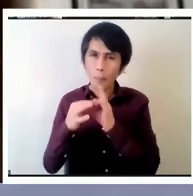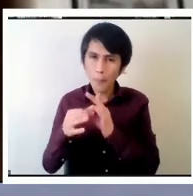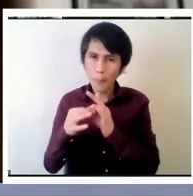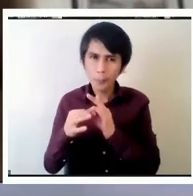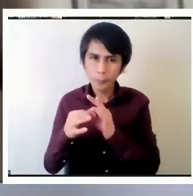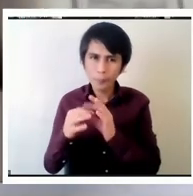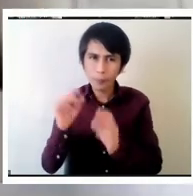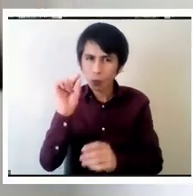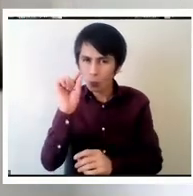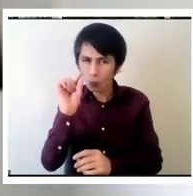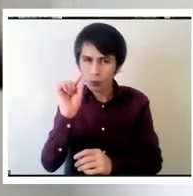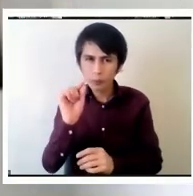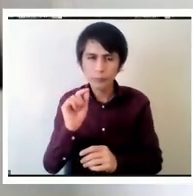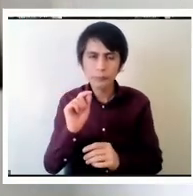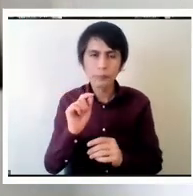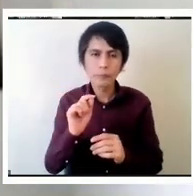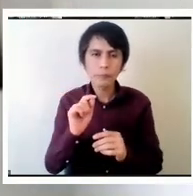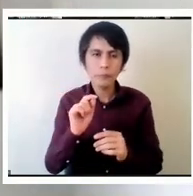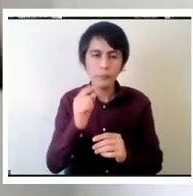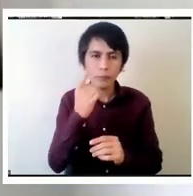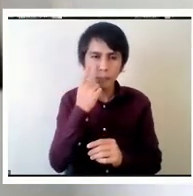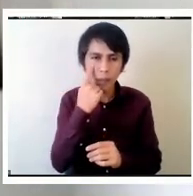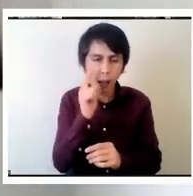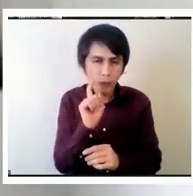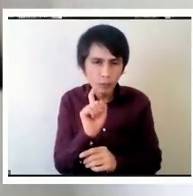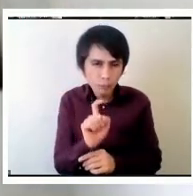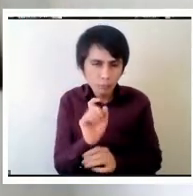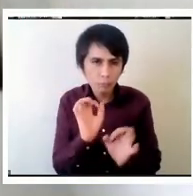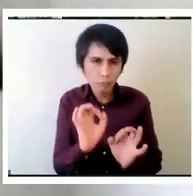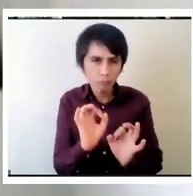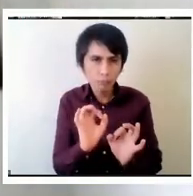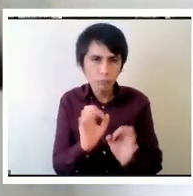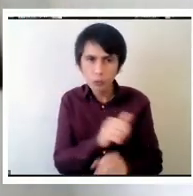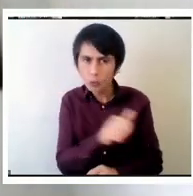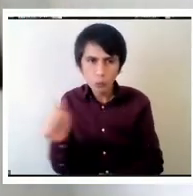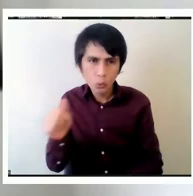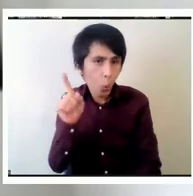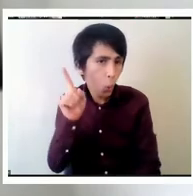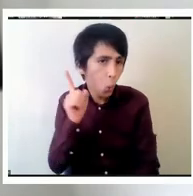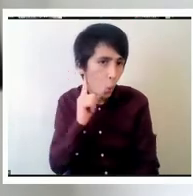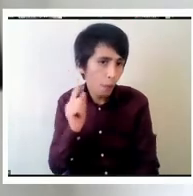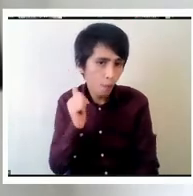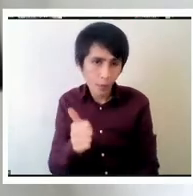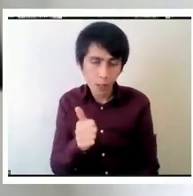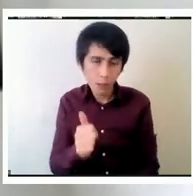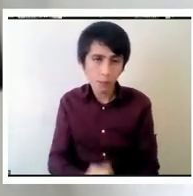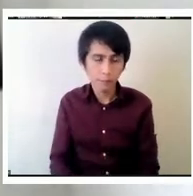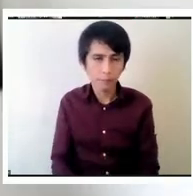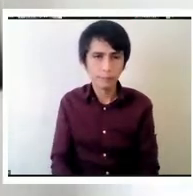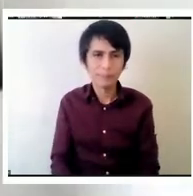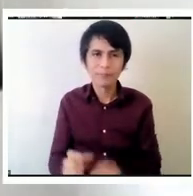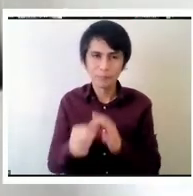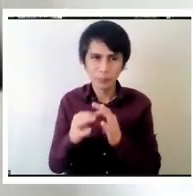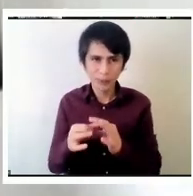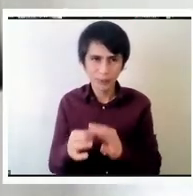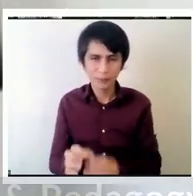muchas gracias quería confirmar que todos me pueden escuchar perfectamente muchas gracias